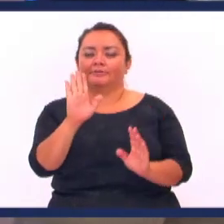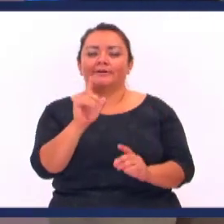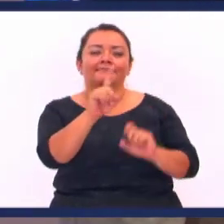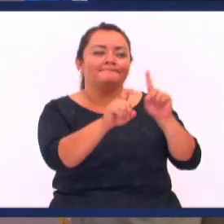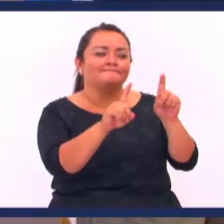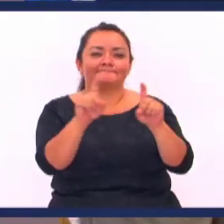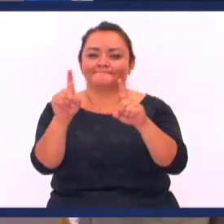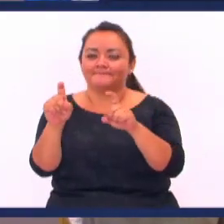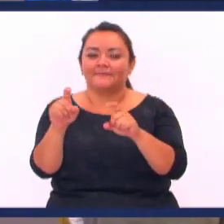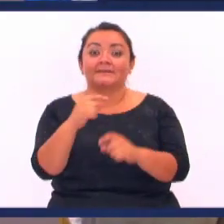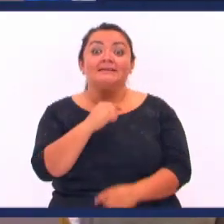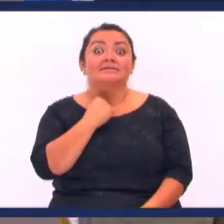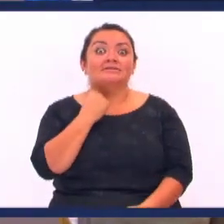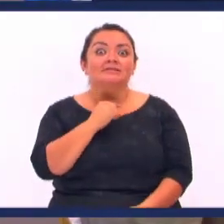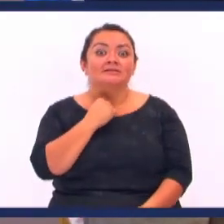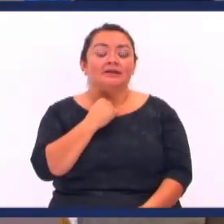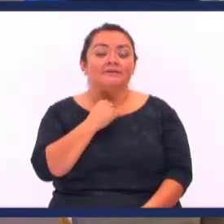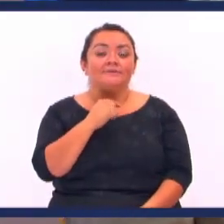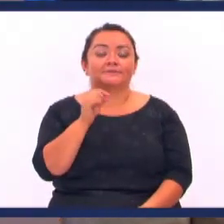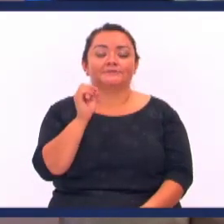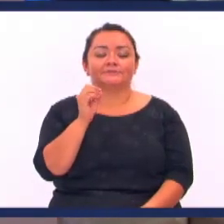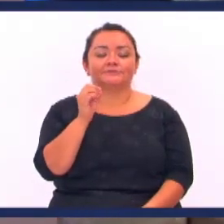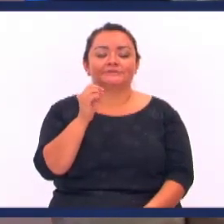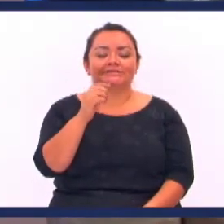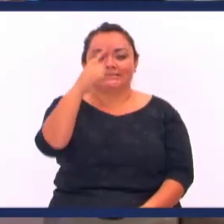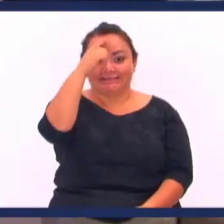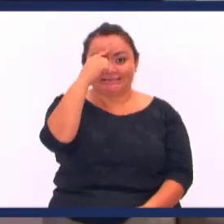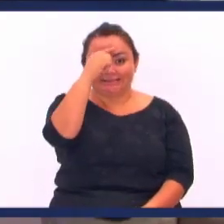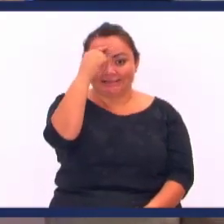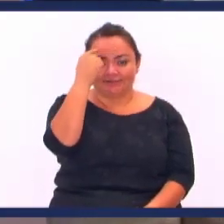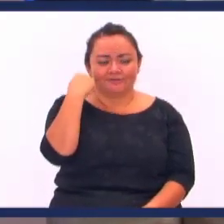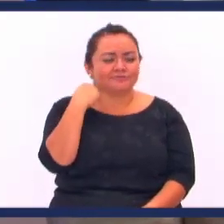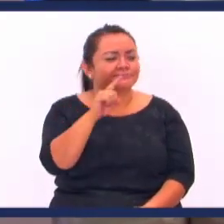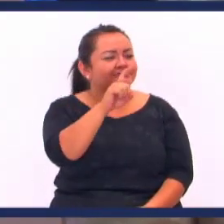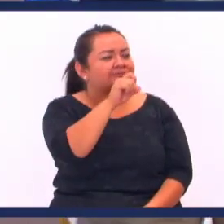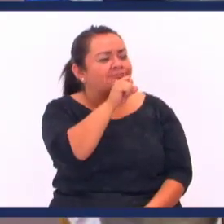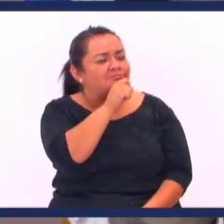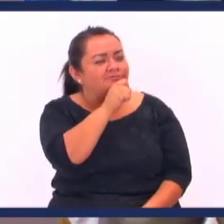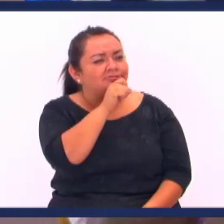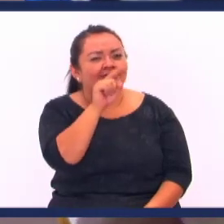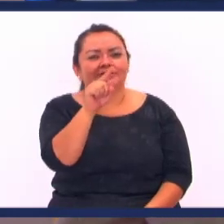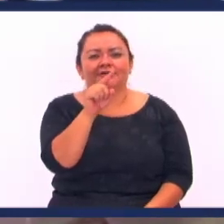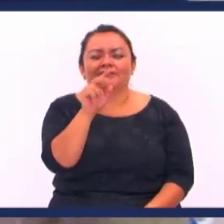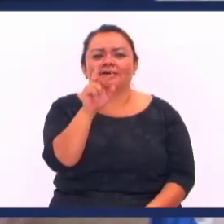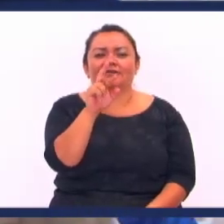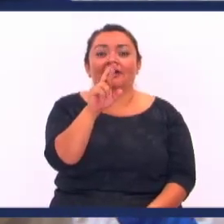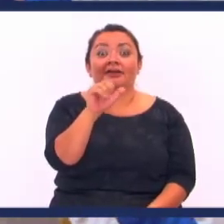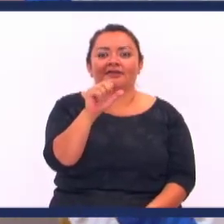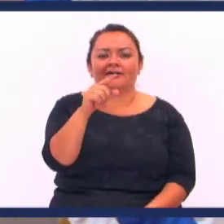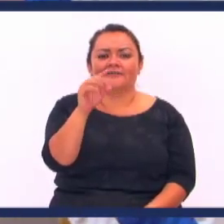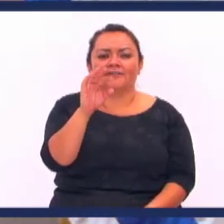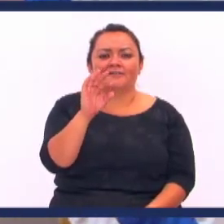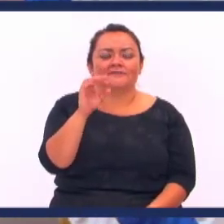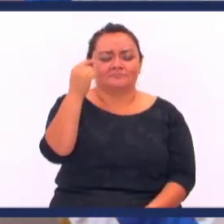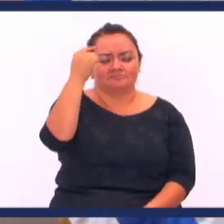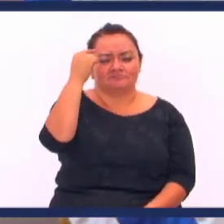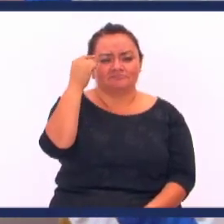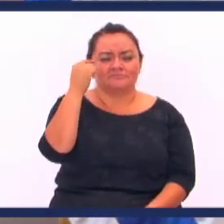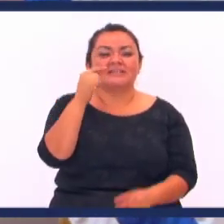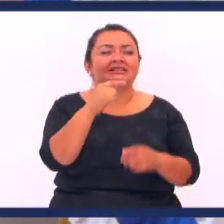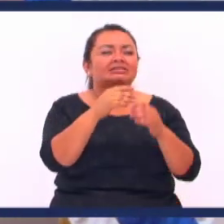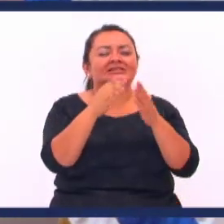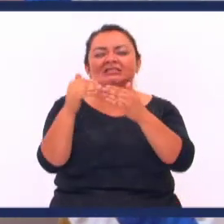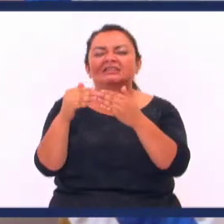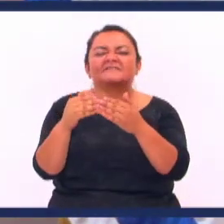la opinión De curas católicos Comencé a ver la versión de algunos rabinos Comencé a ver la versión De algunos otros